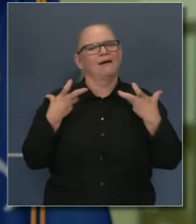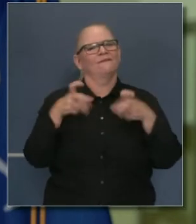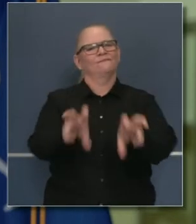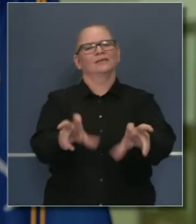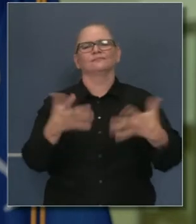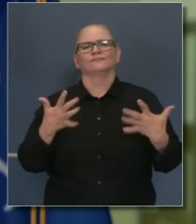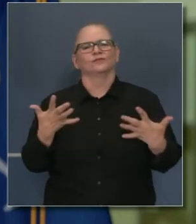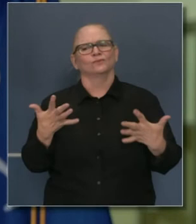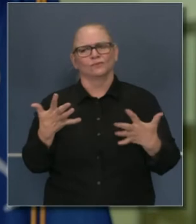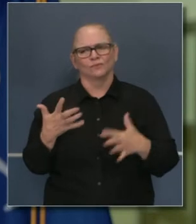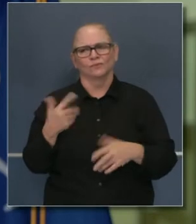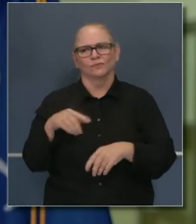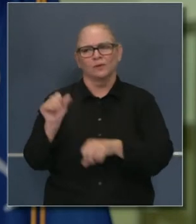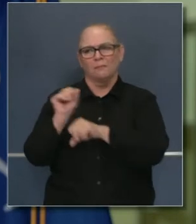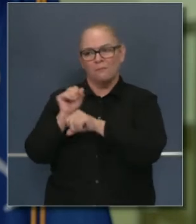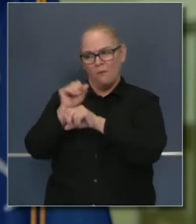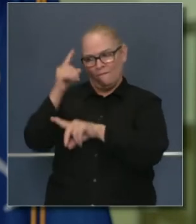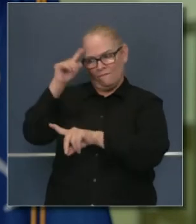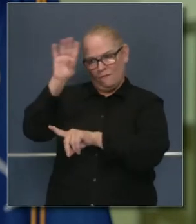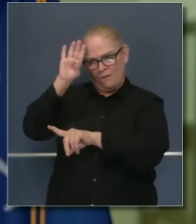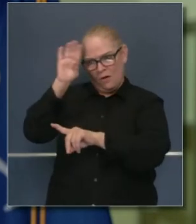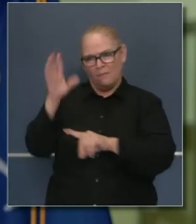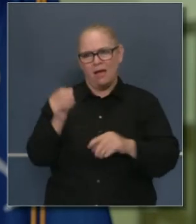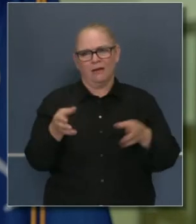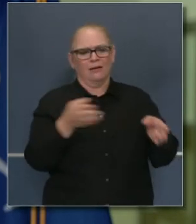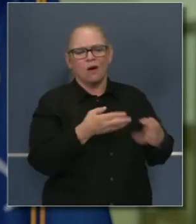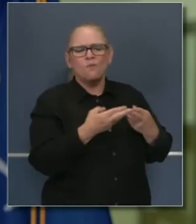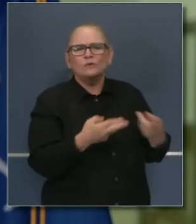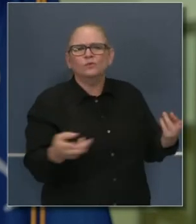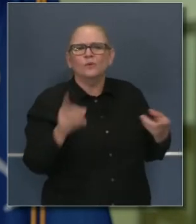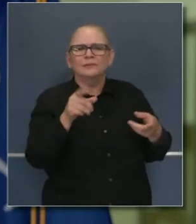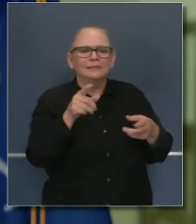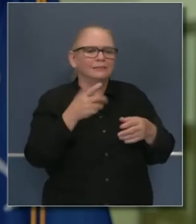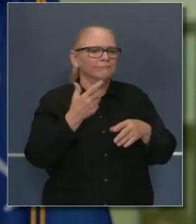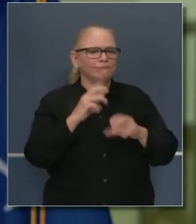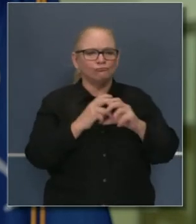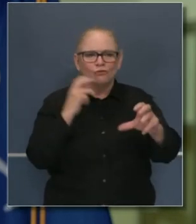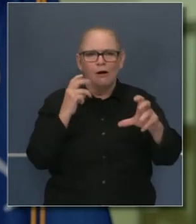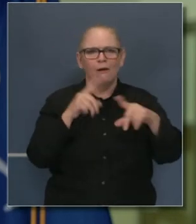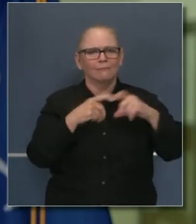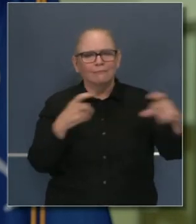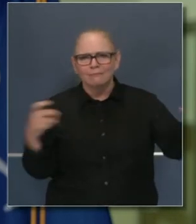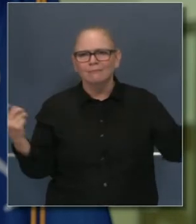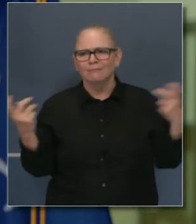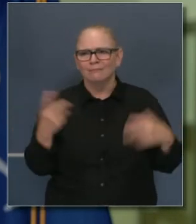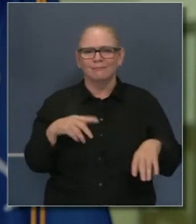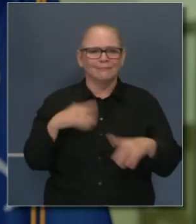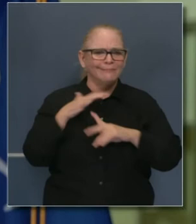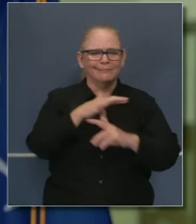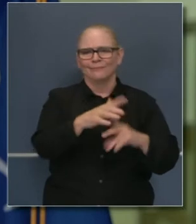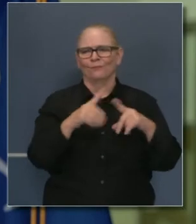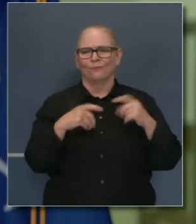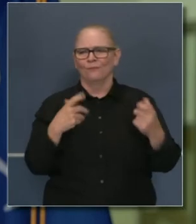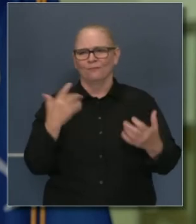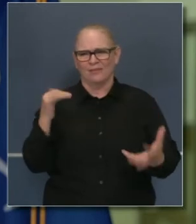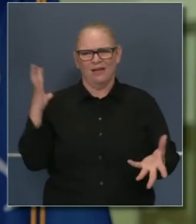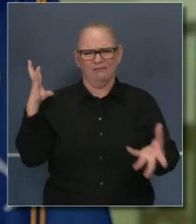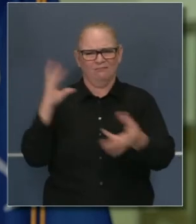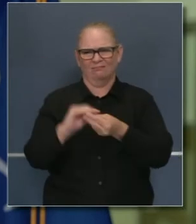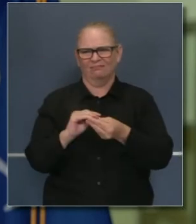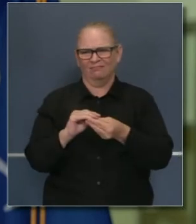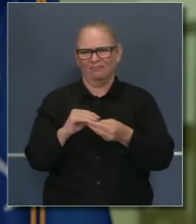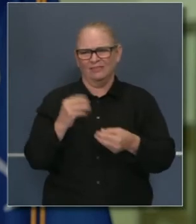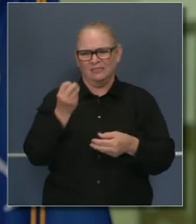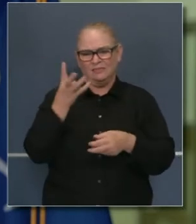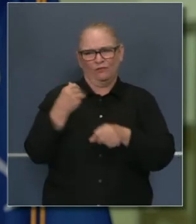bomberos a tiempo completo en Cal Fire. Por eso hemos literalmente puesto en la mesa miles de millones de